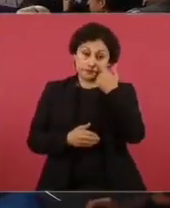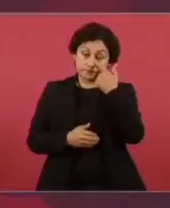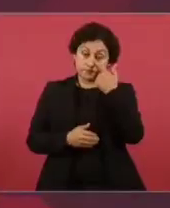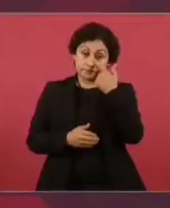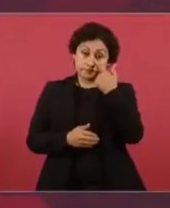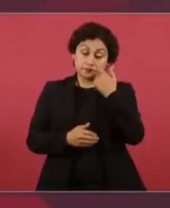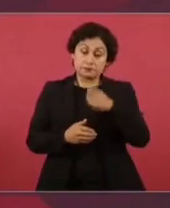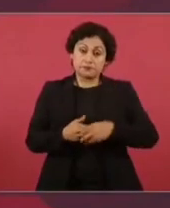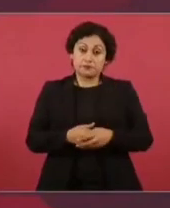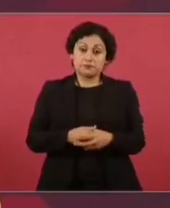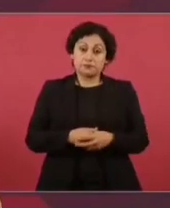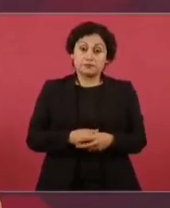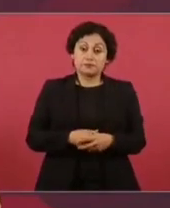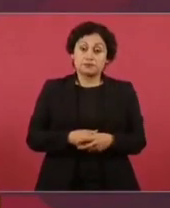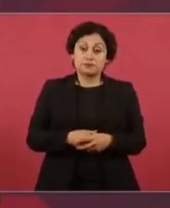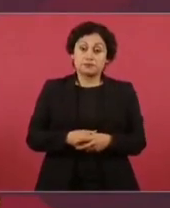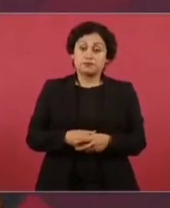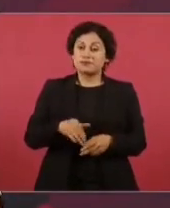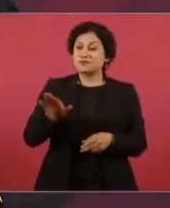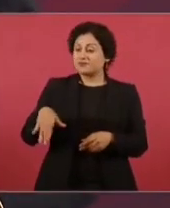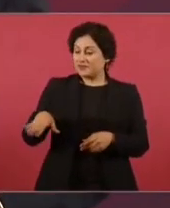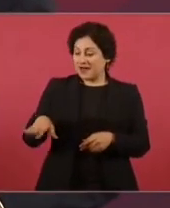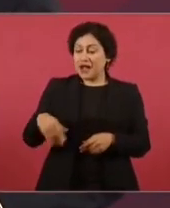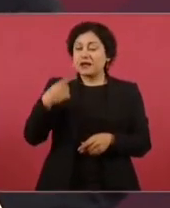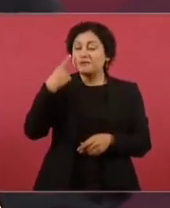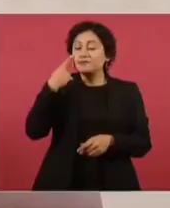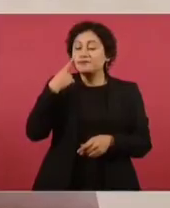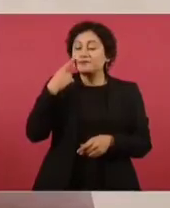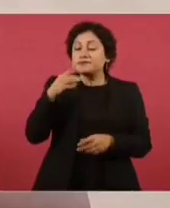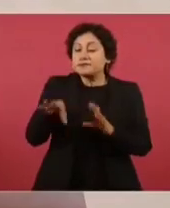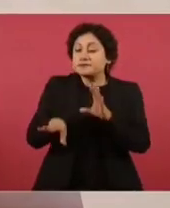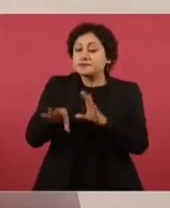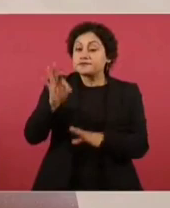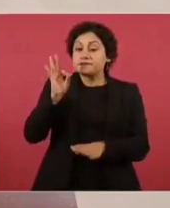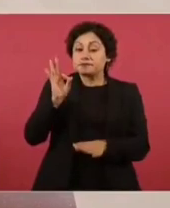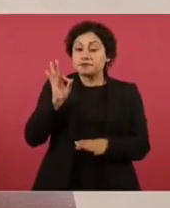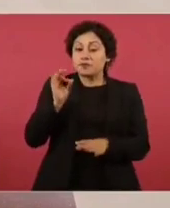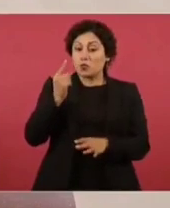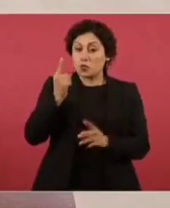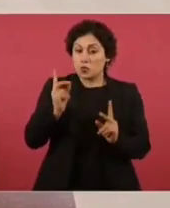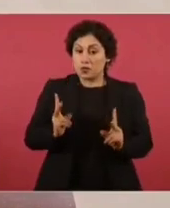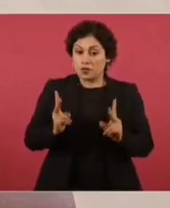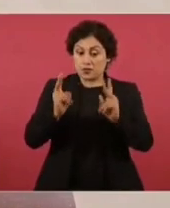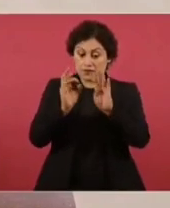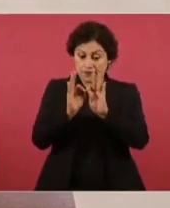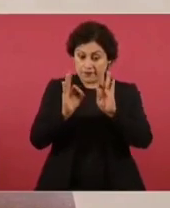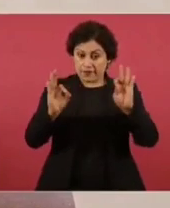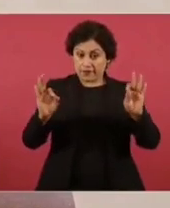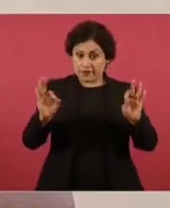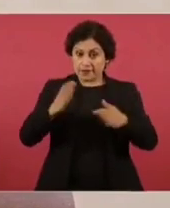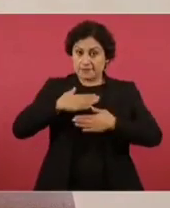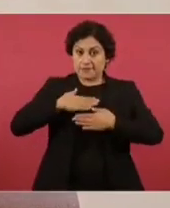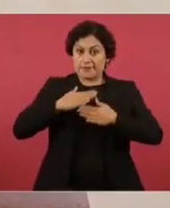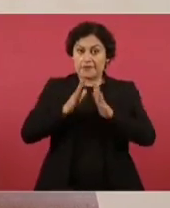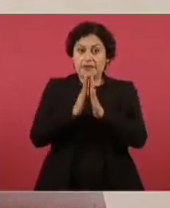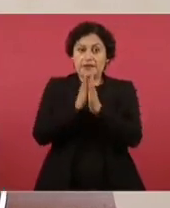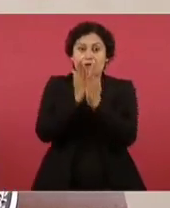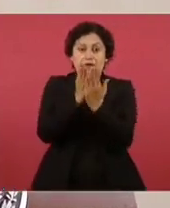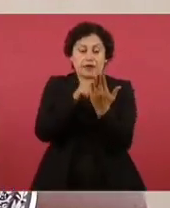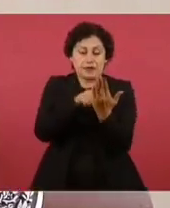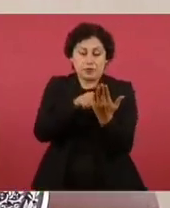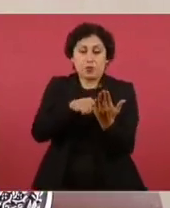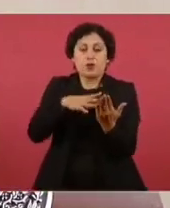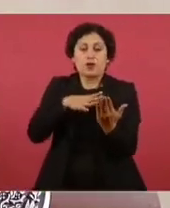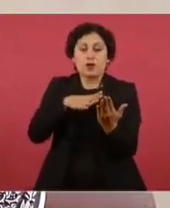A ver si me encuentras una cita, está en mi libro, en